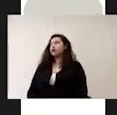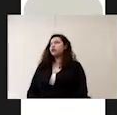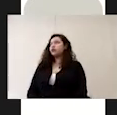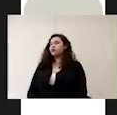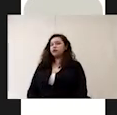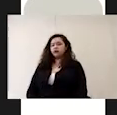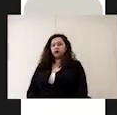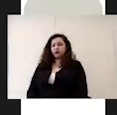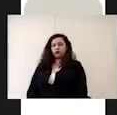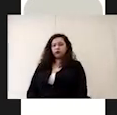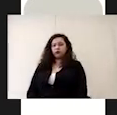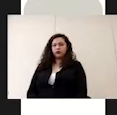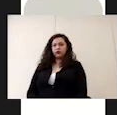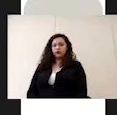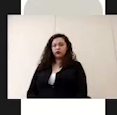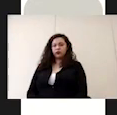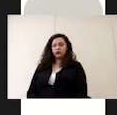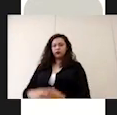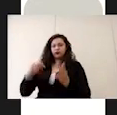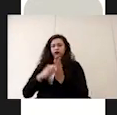esta es la técnica del triple balde